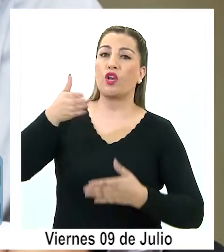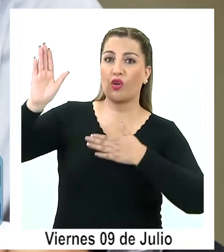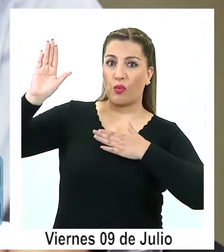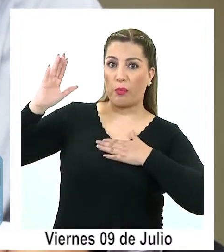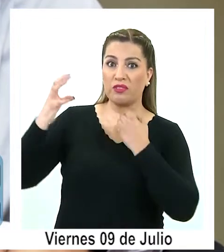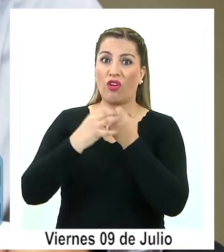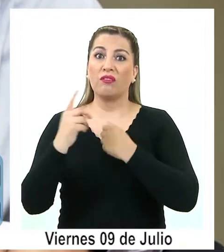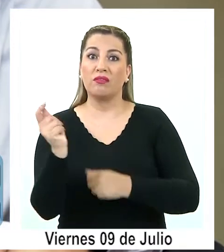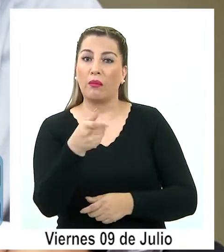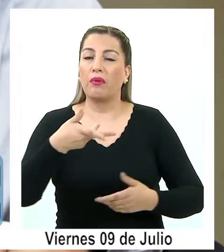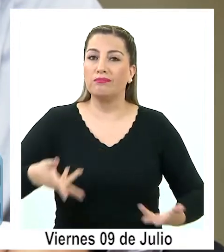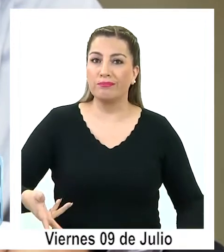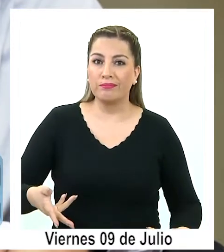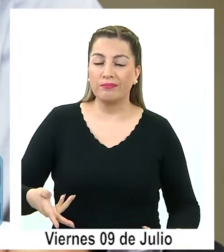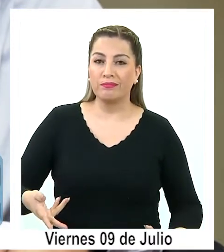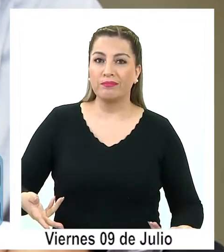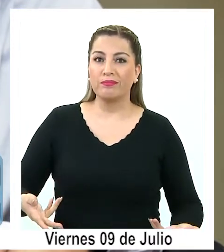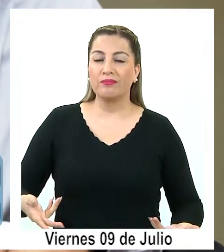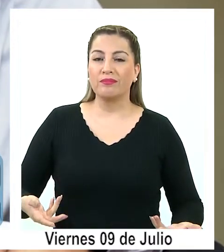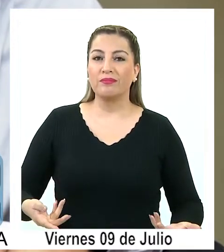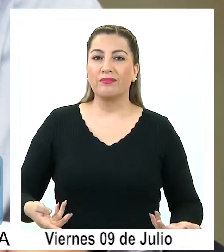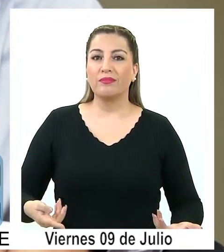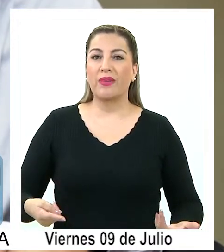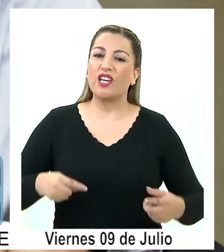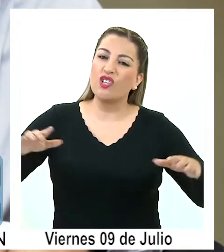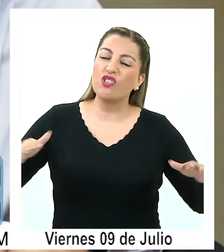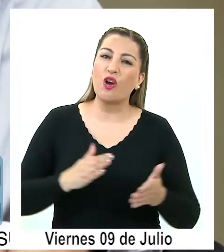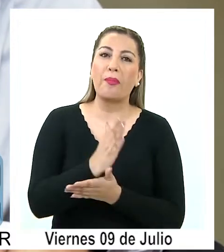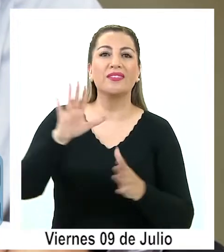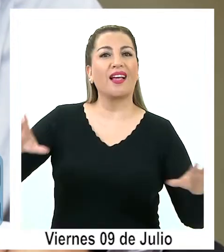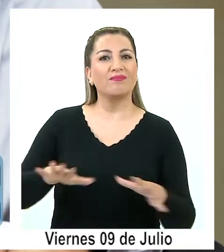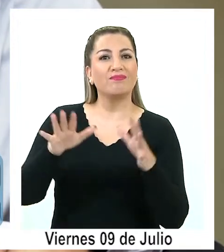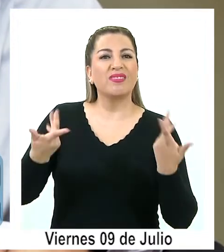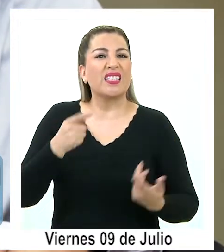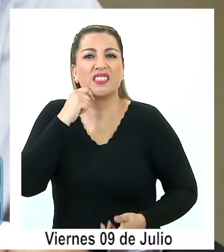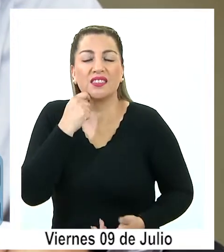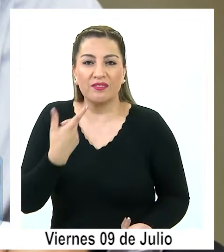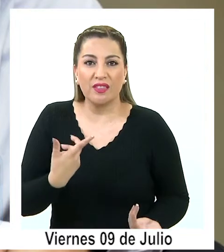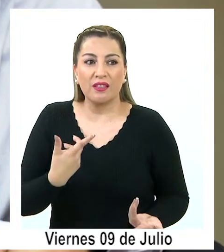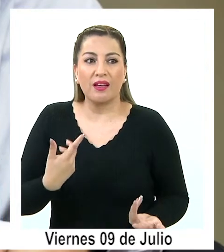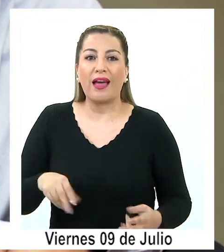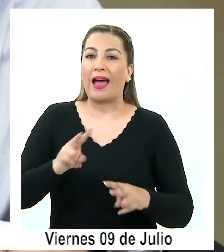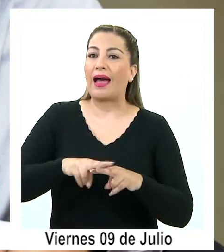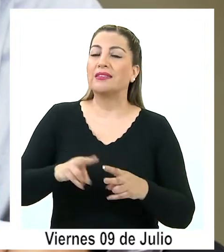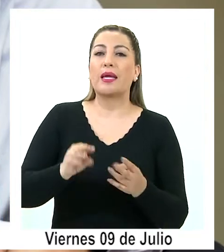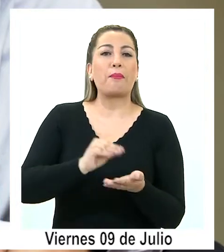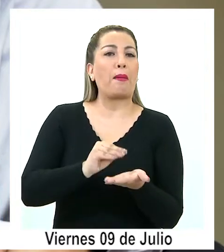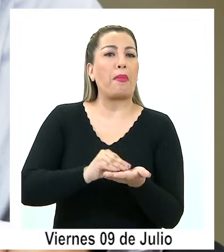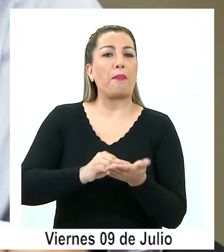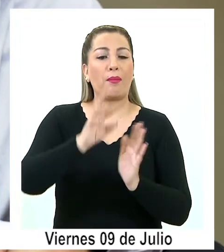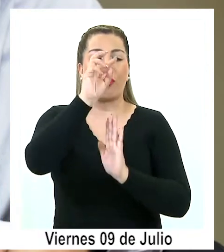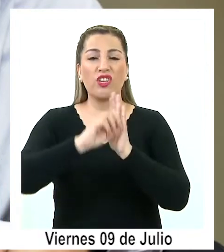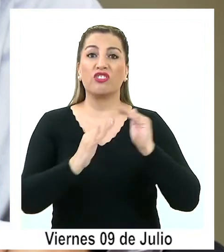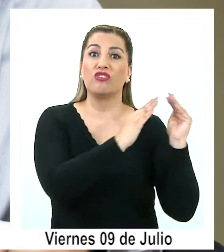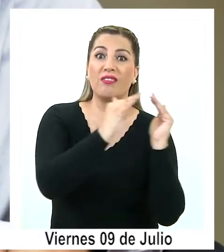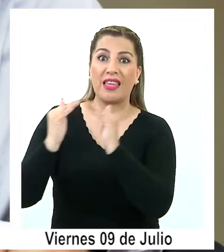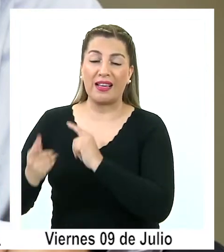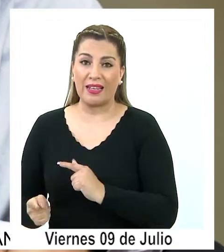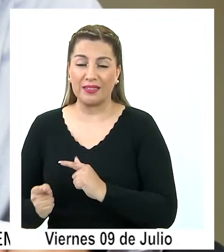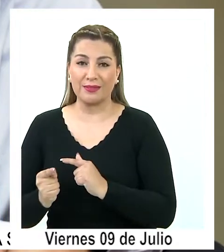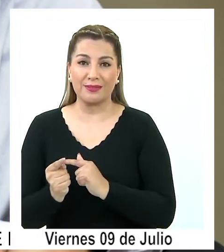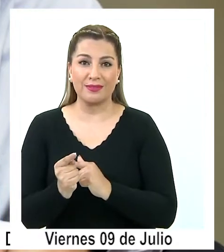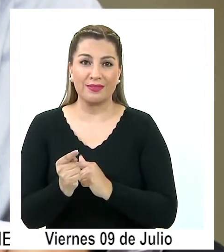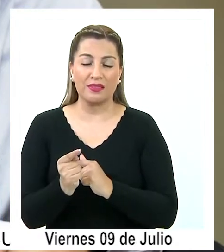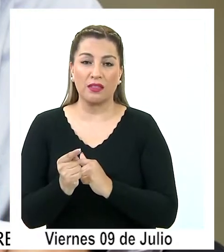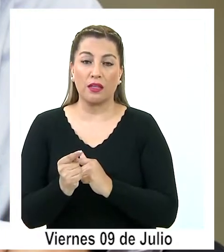que tenemos a nivel de Tarapacá, es estar en el corazón de la reactivación. ¿Qué significa eso? Poder concretar la mayor cantidad de proyectos de vivienda que den